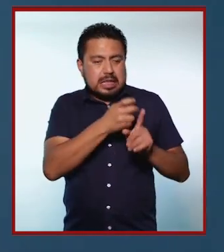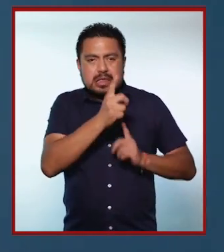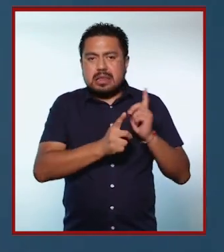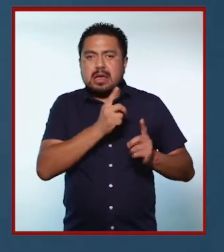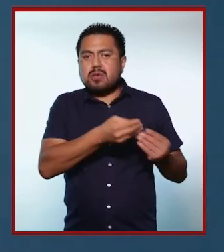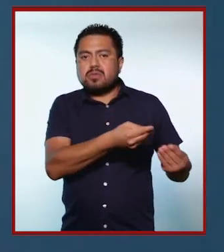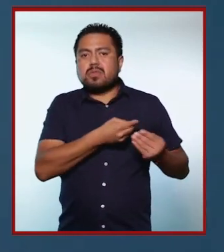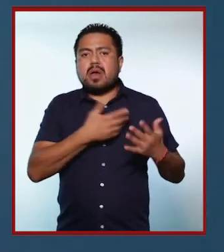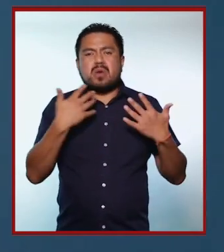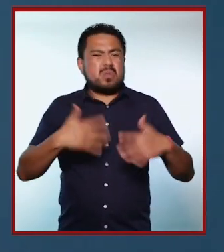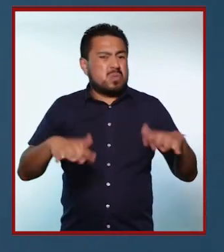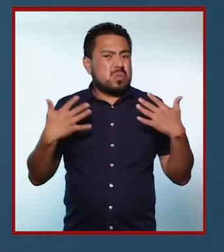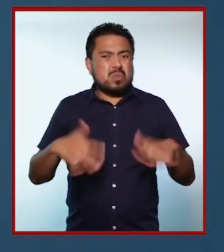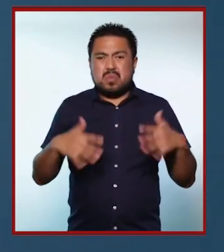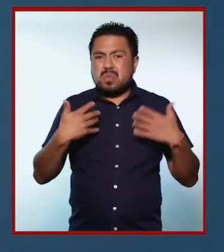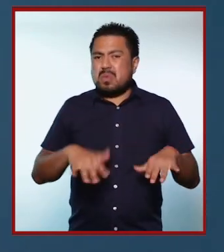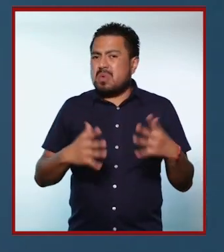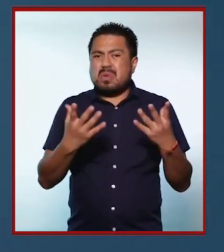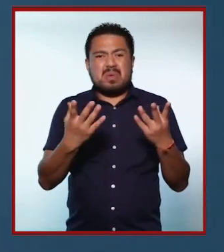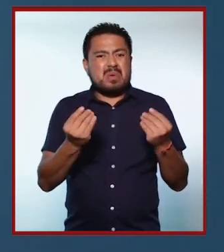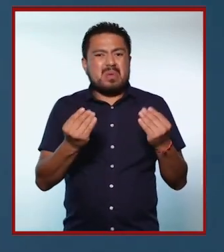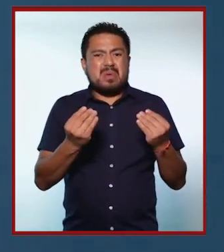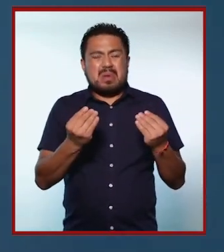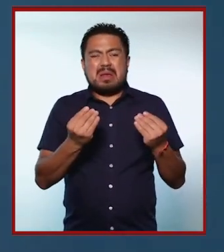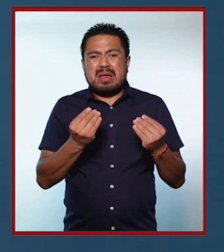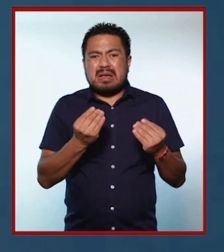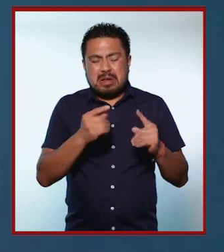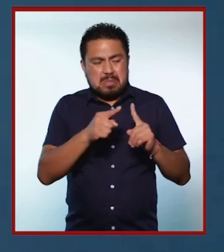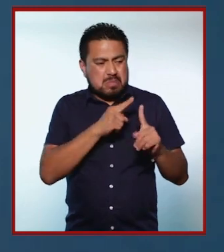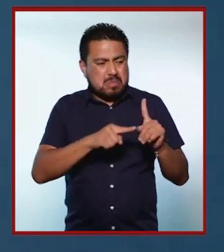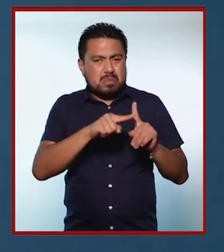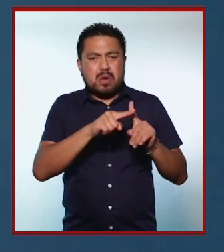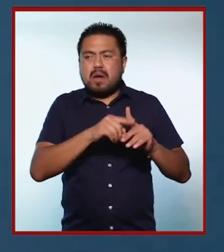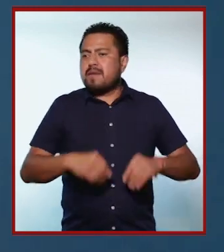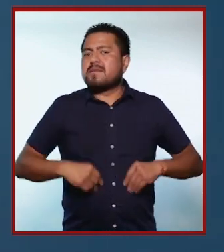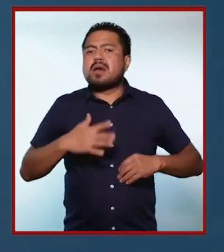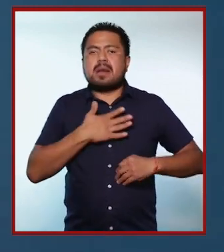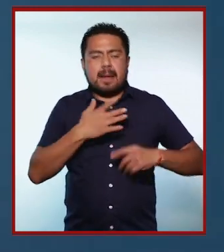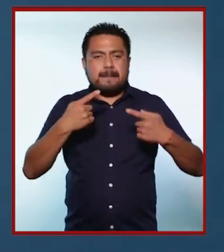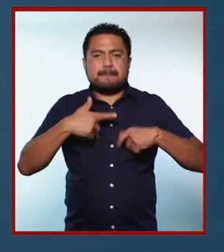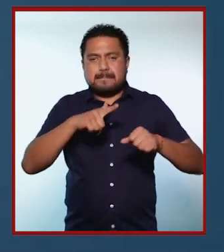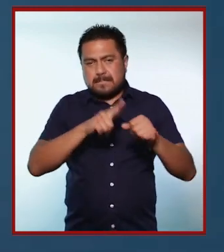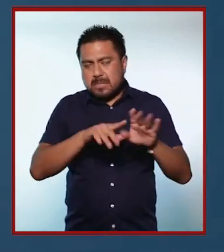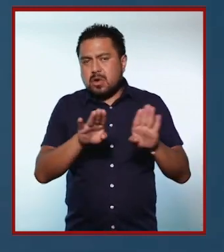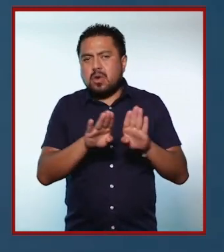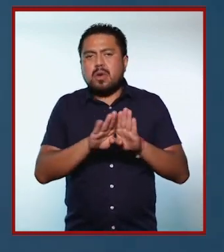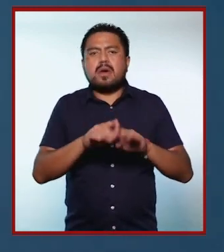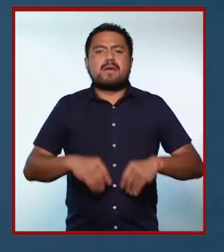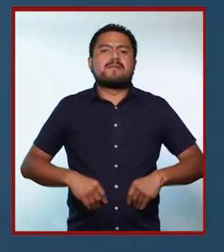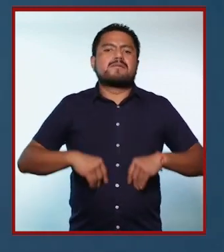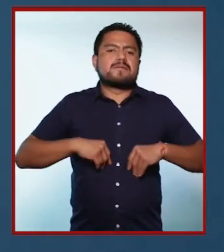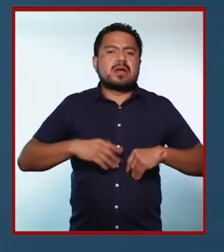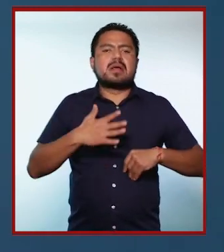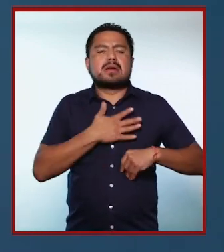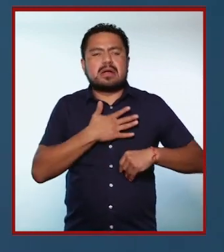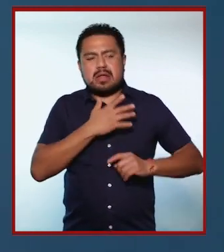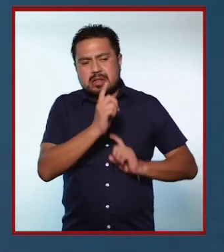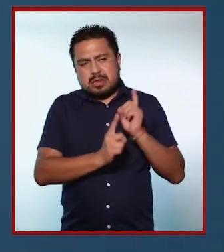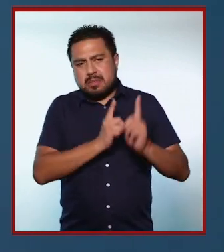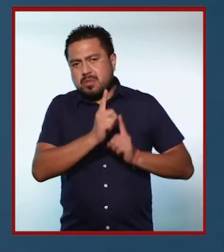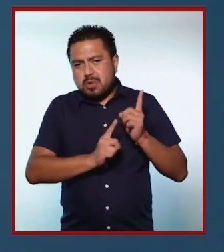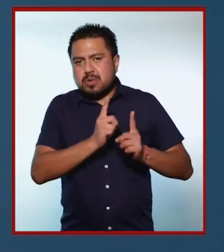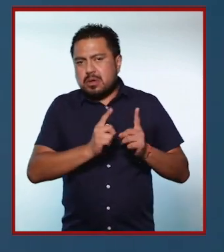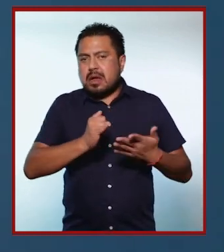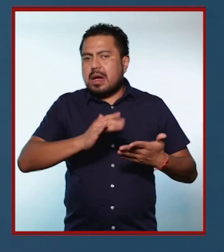este deporte me diera tantos frutos positivos en mi vida. Tanto en mi vida personal como en mi vida